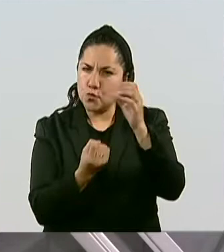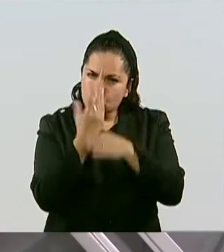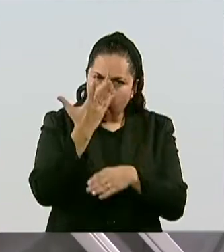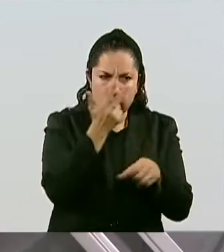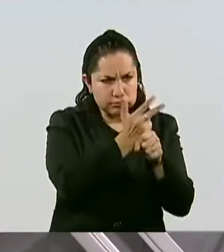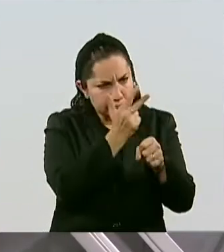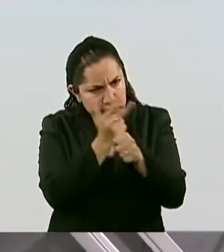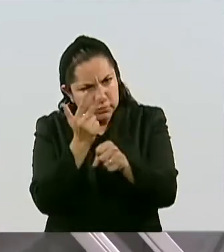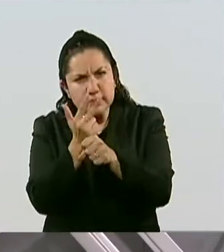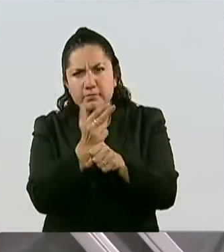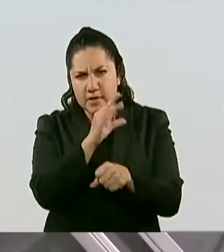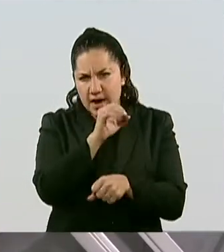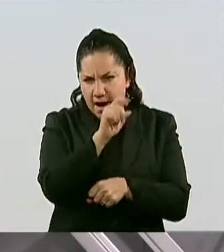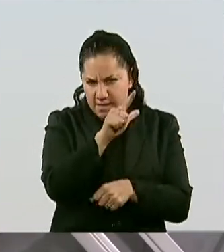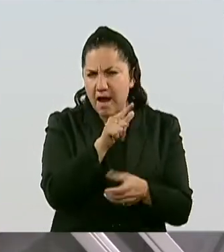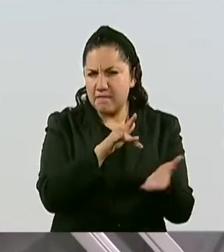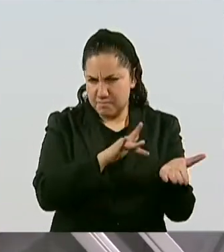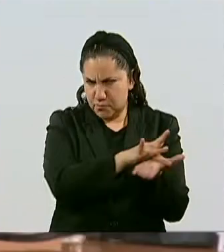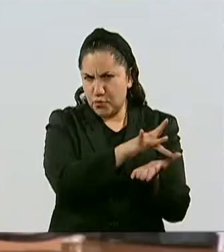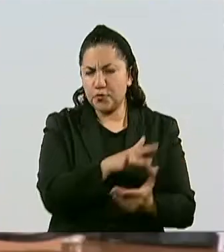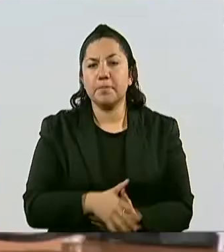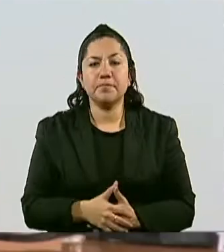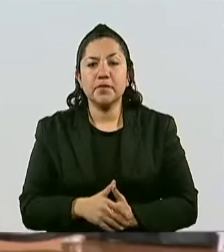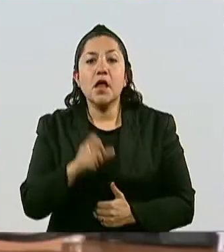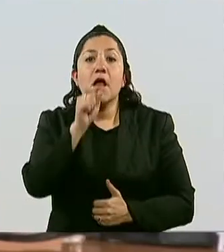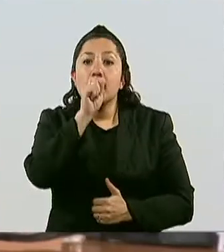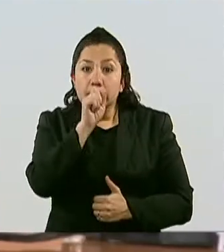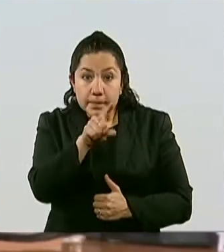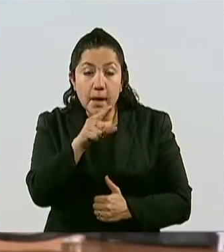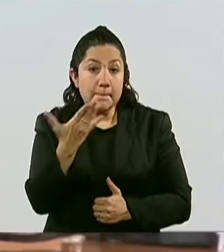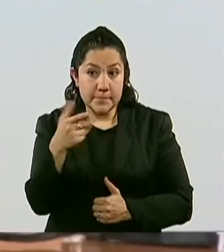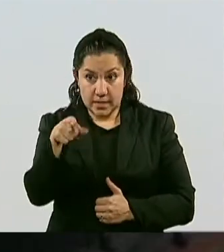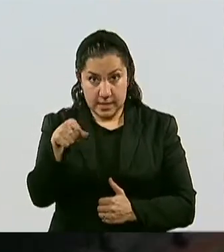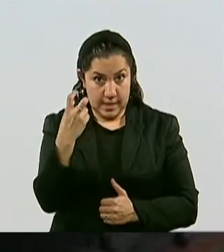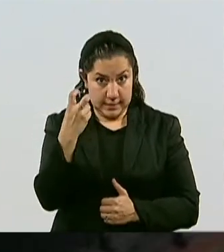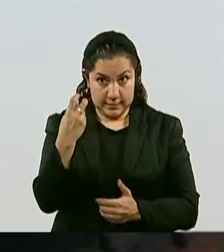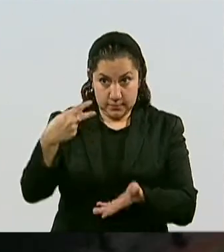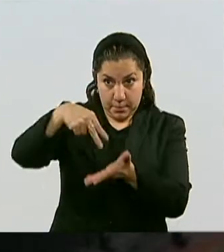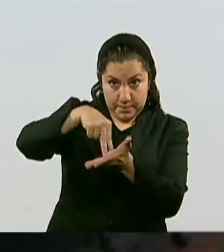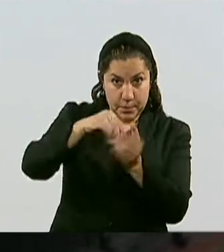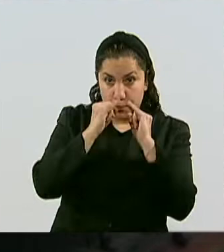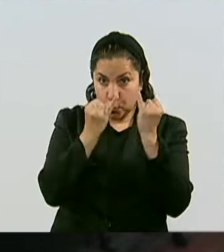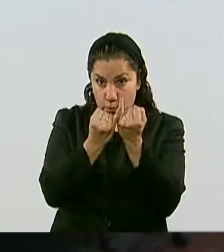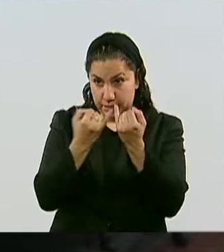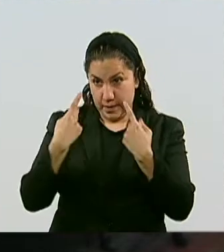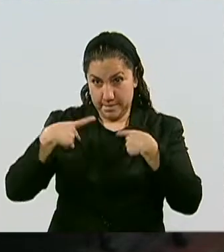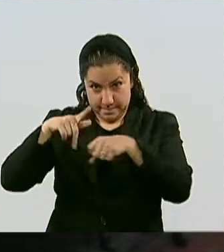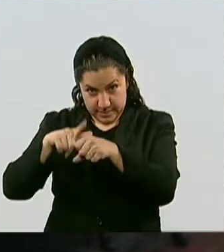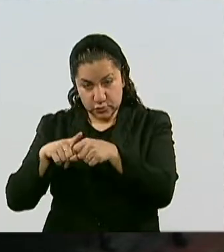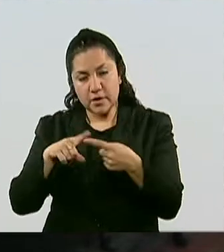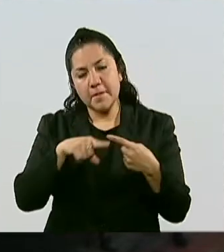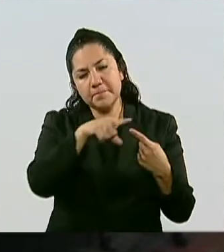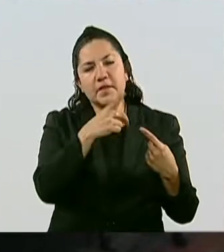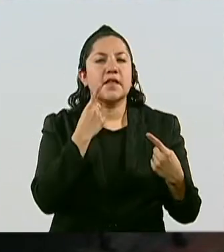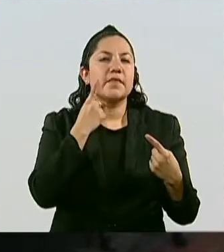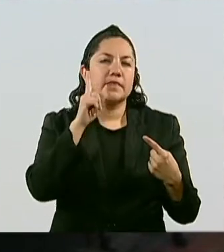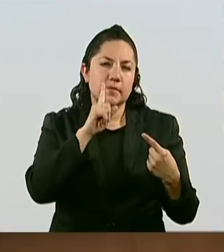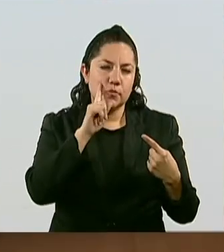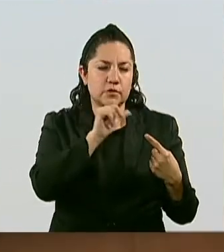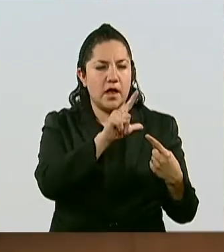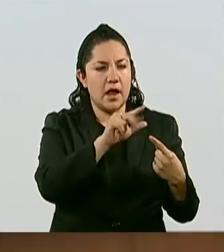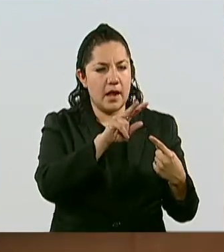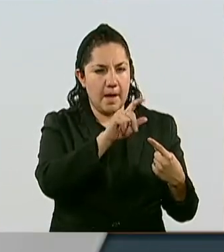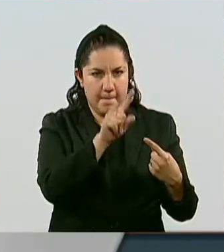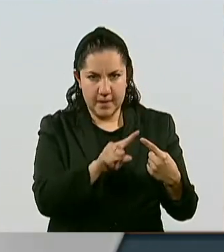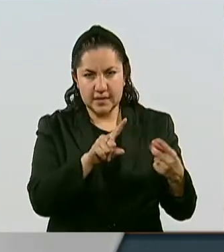las y los legisladores estuvieron opinando, por supuesto. Mire, por ejemplo, a Leida Alavés de Morena, Paulina Aguado del Pan, estuvieron debatiendo